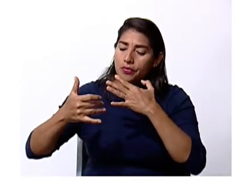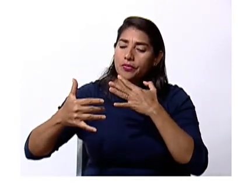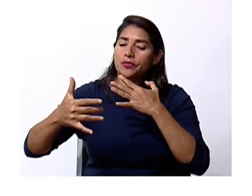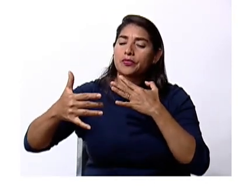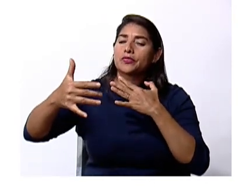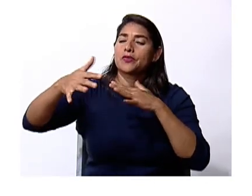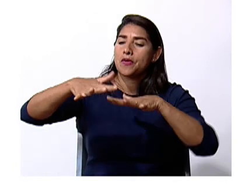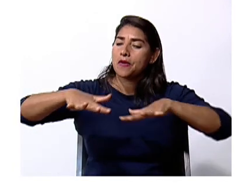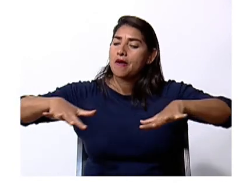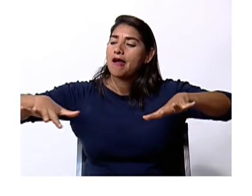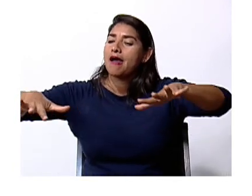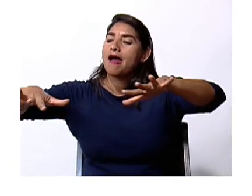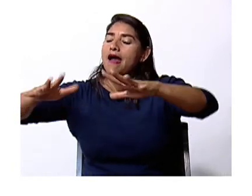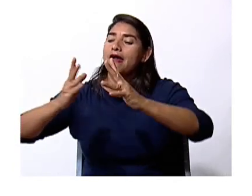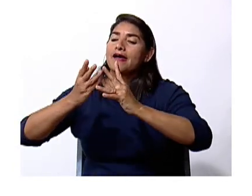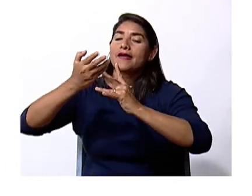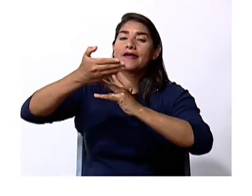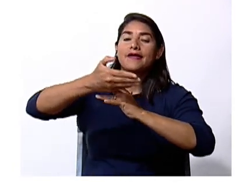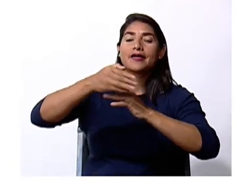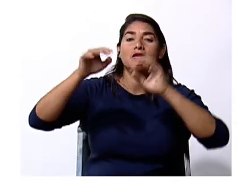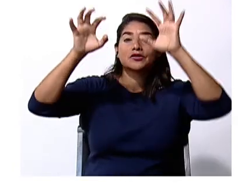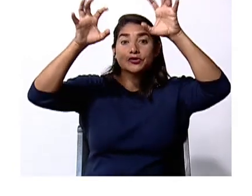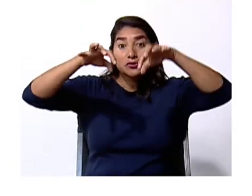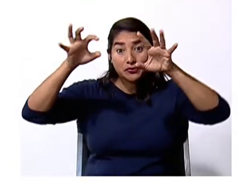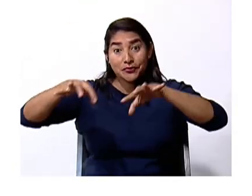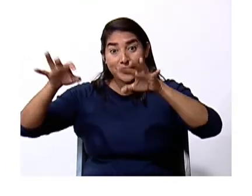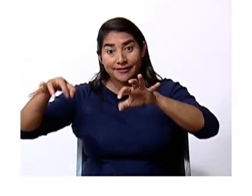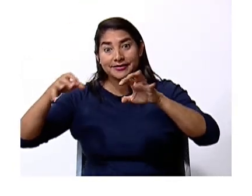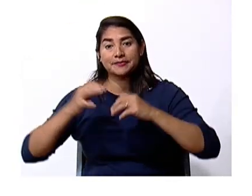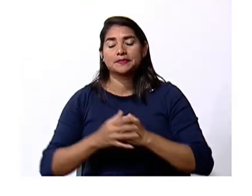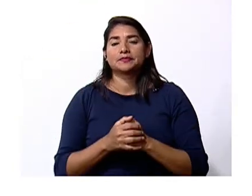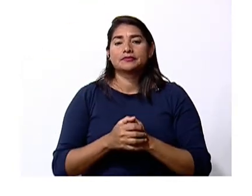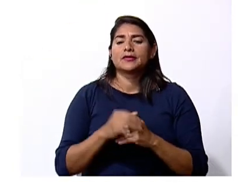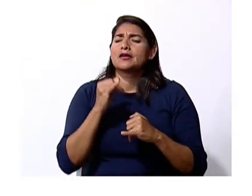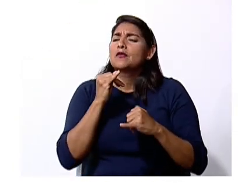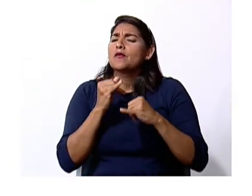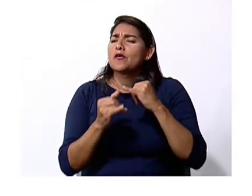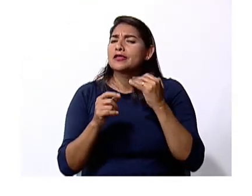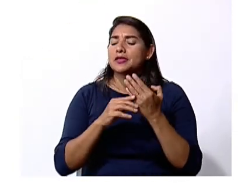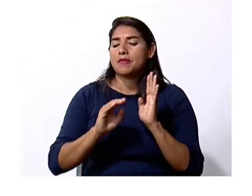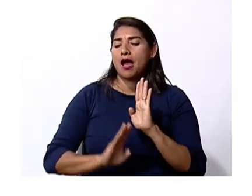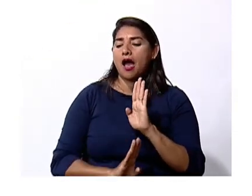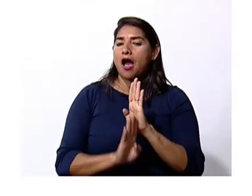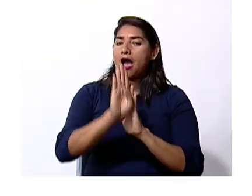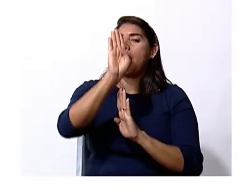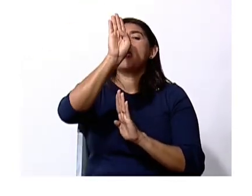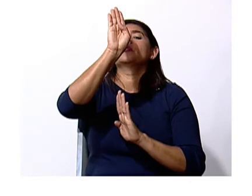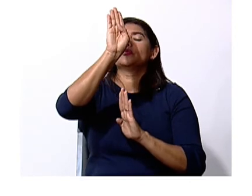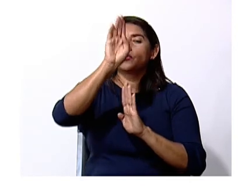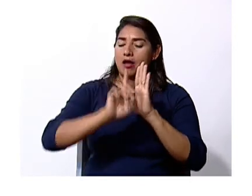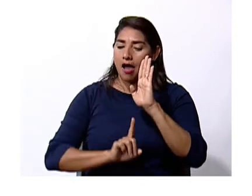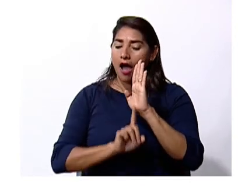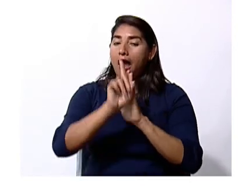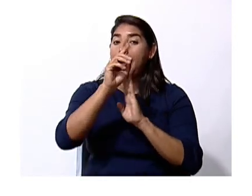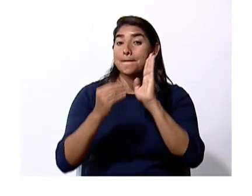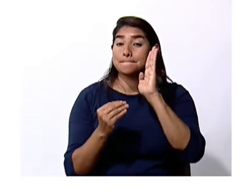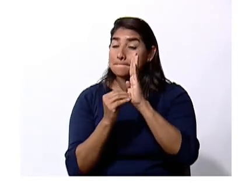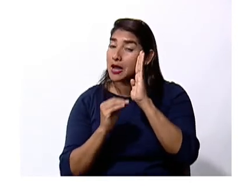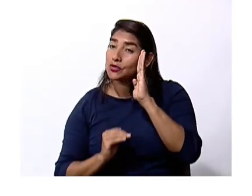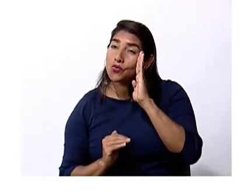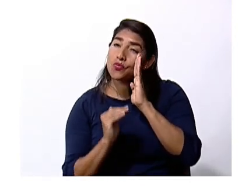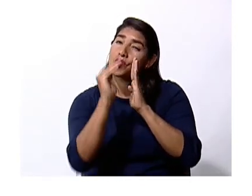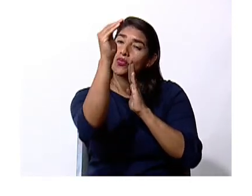atmósfera y es la que interviene en la cantidad de lluvias y la altitud se refiere a que entre más